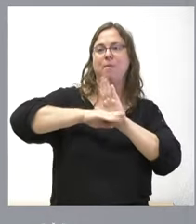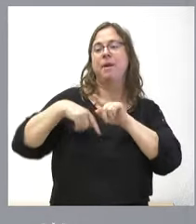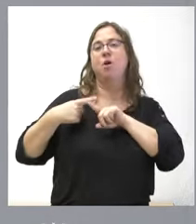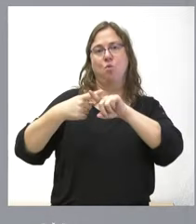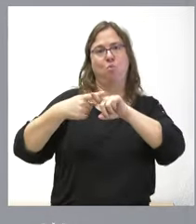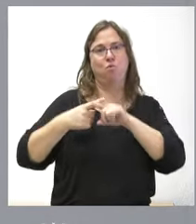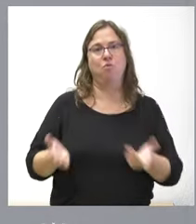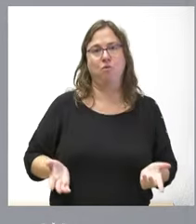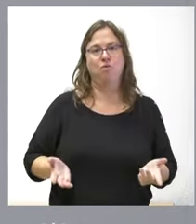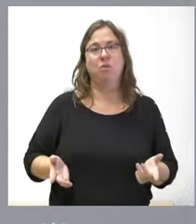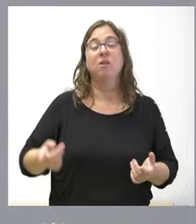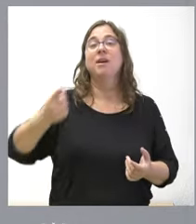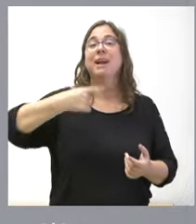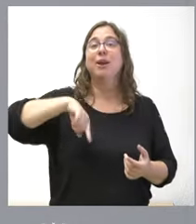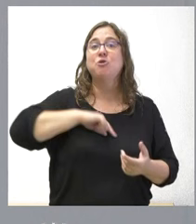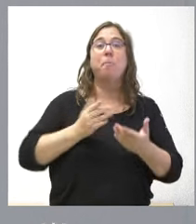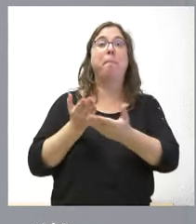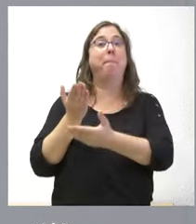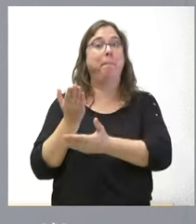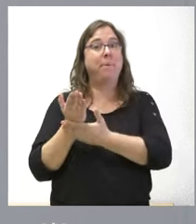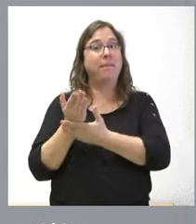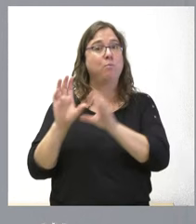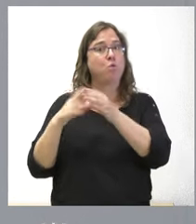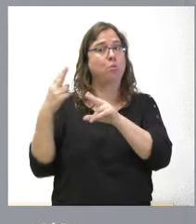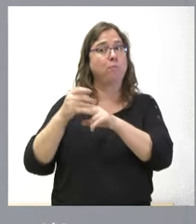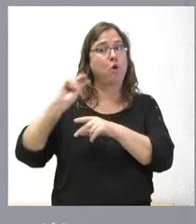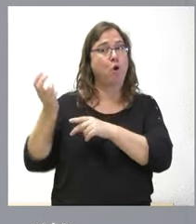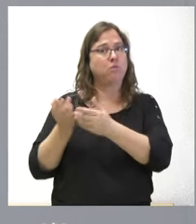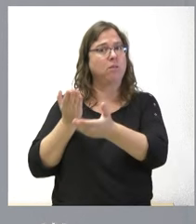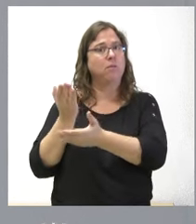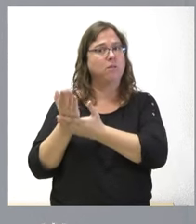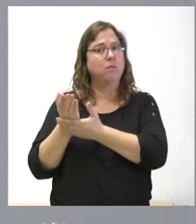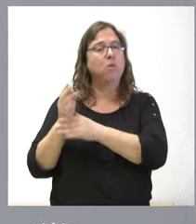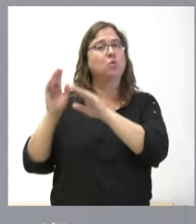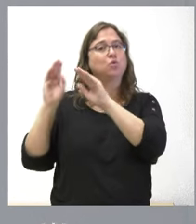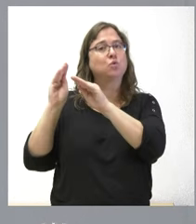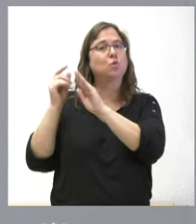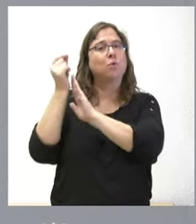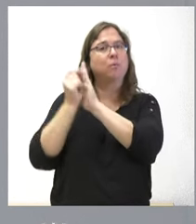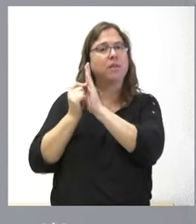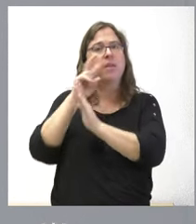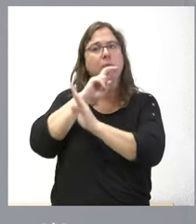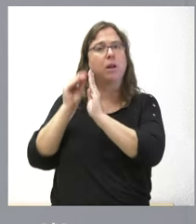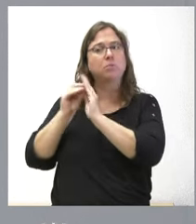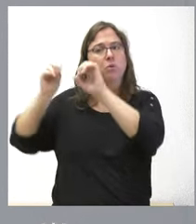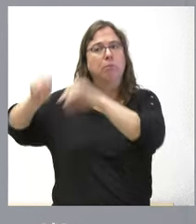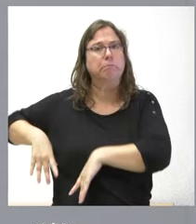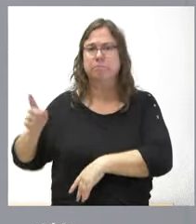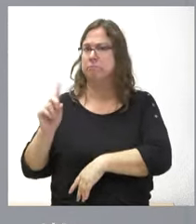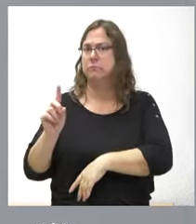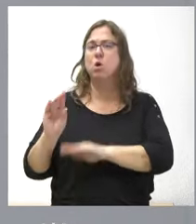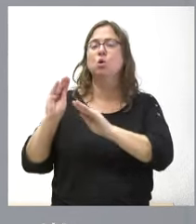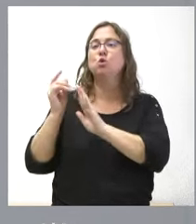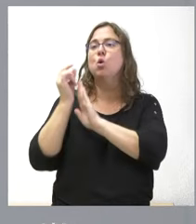pero nunca nosotros pedimos a otros partidos políticos que renunciaran a sus principios a sus valores o a sus